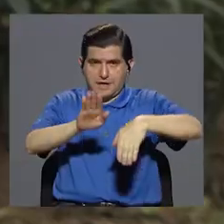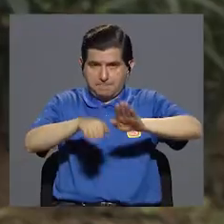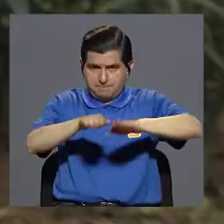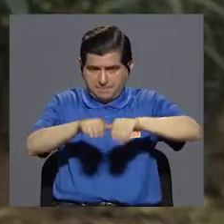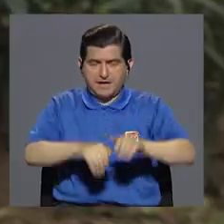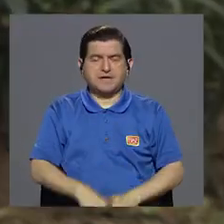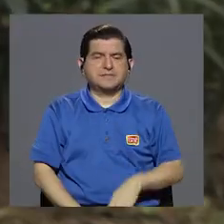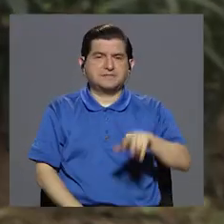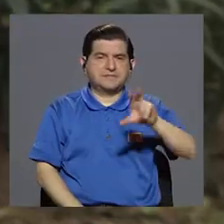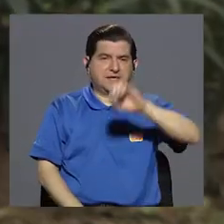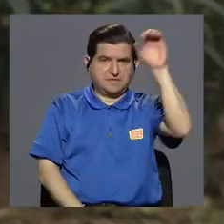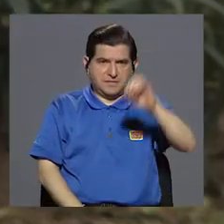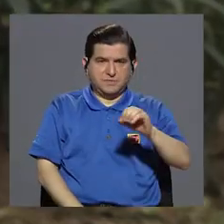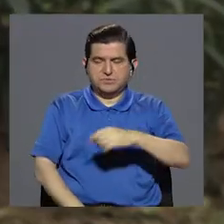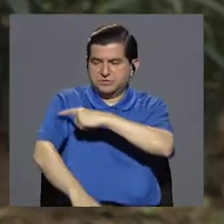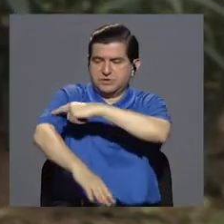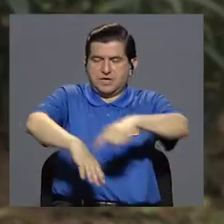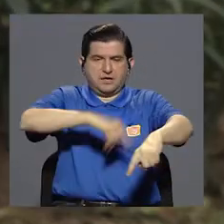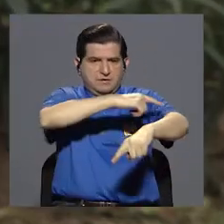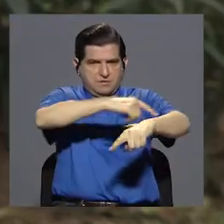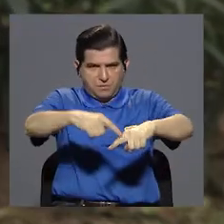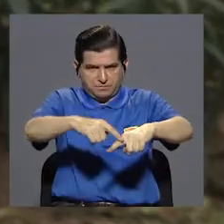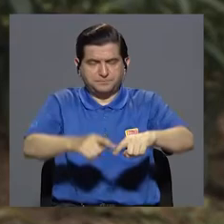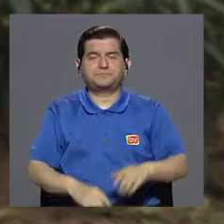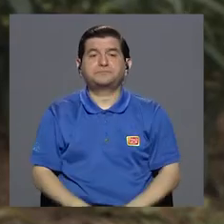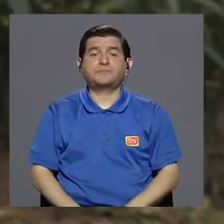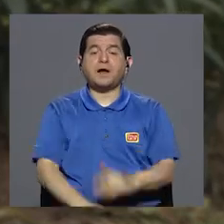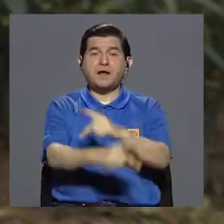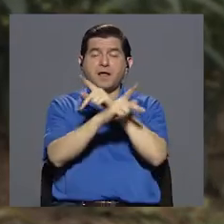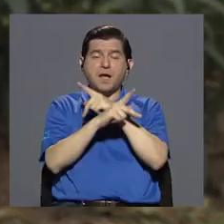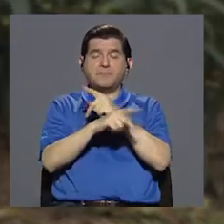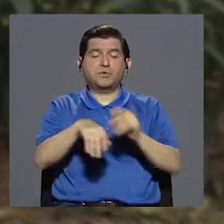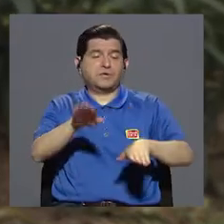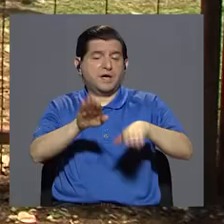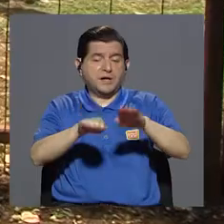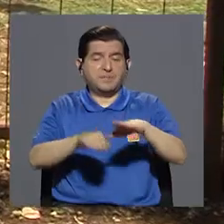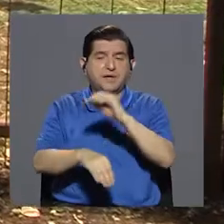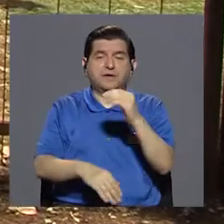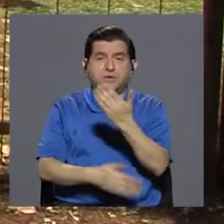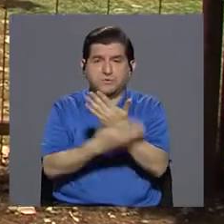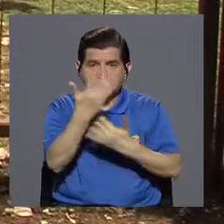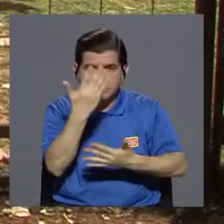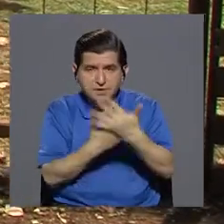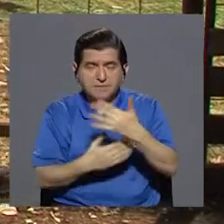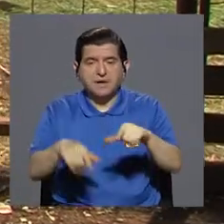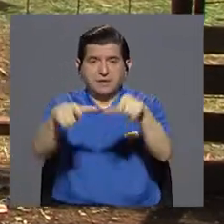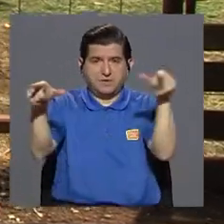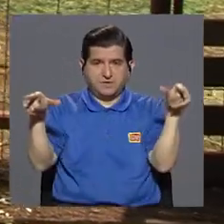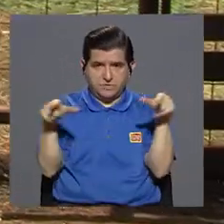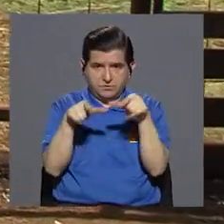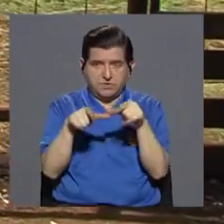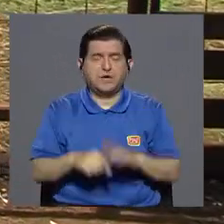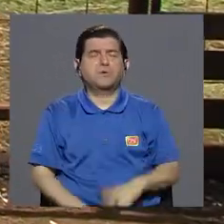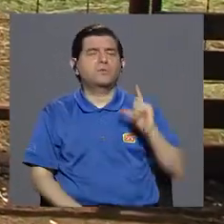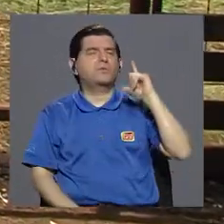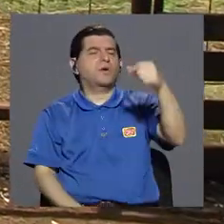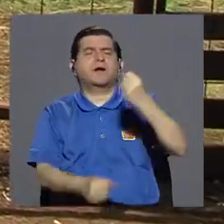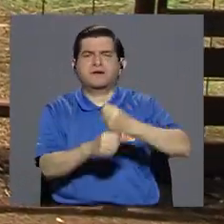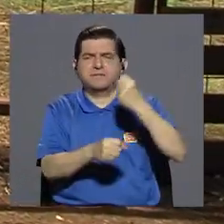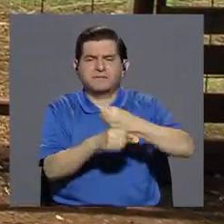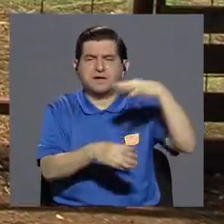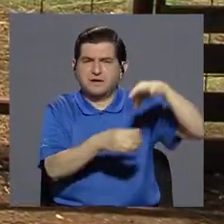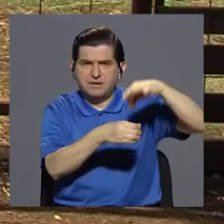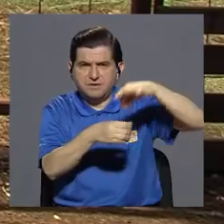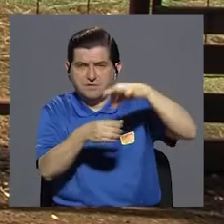y el 30% en las manos. Eso significa que protegiendo los pies y las manos cuando uno está en una zona rural, haciendo